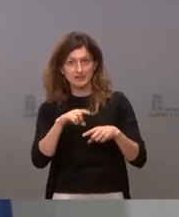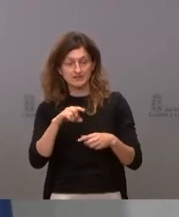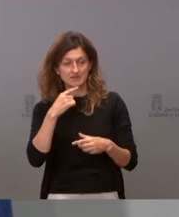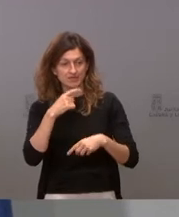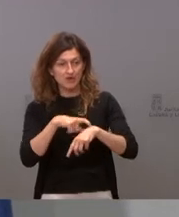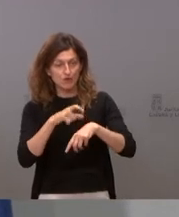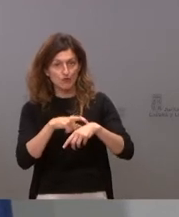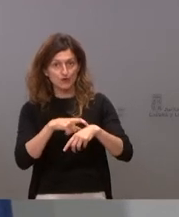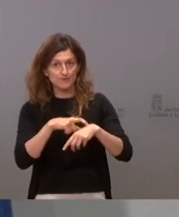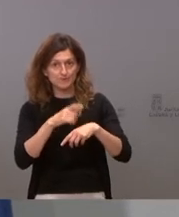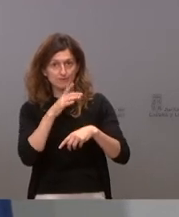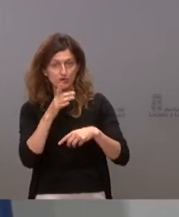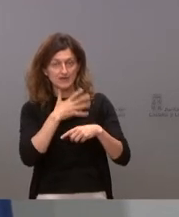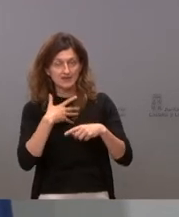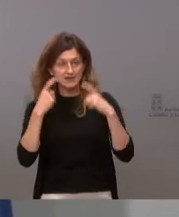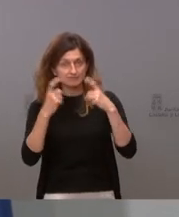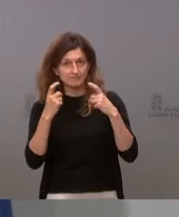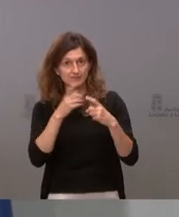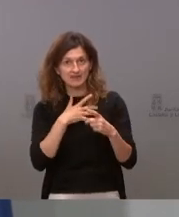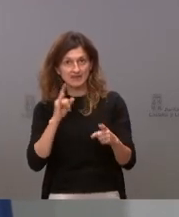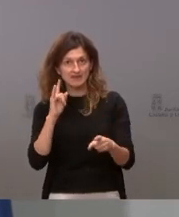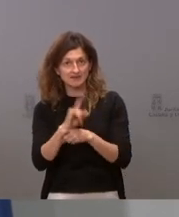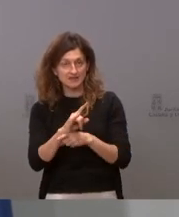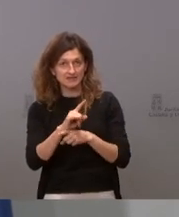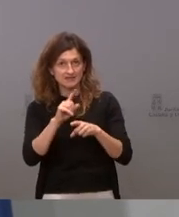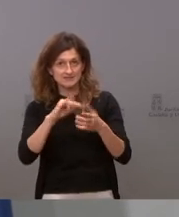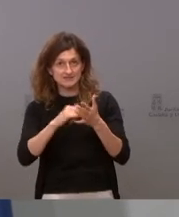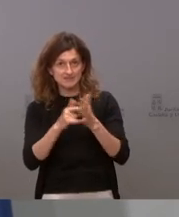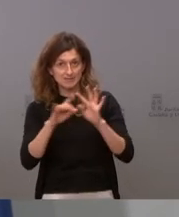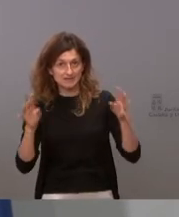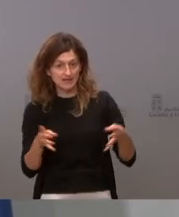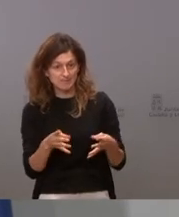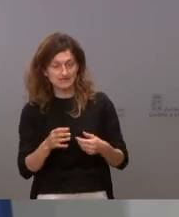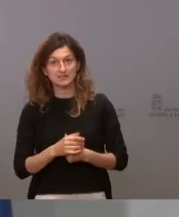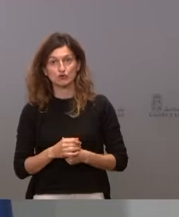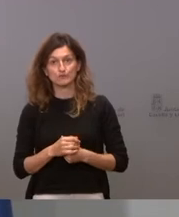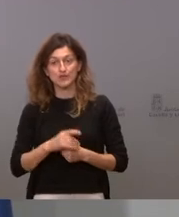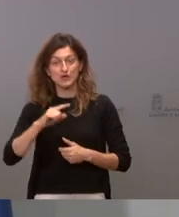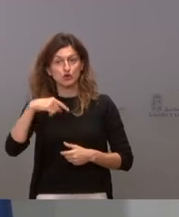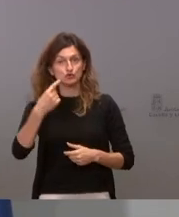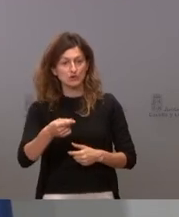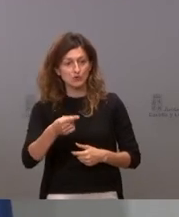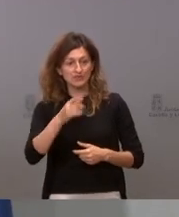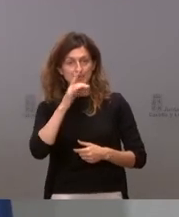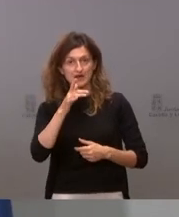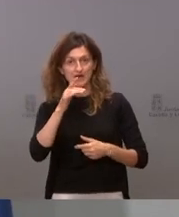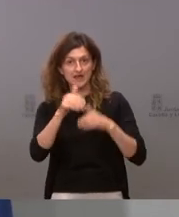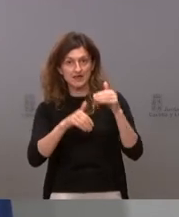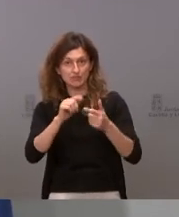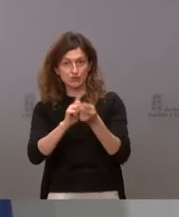realizados intencionadamente con el fin de engañar al sistema telemático y por consecuencia de alterar la elección.